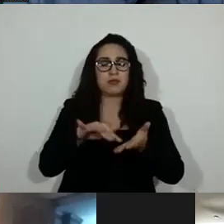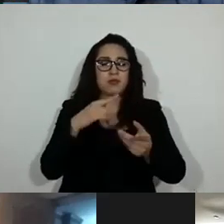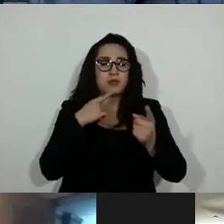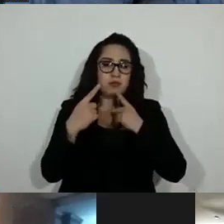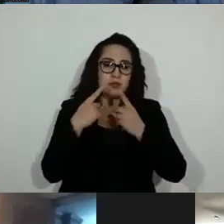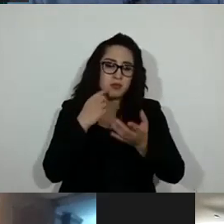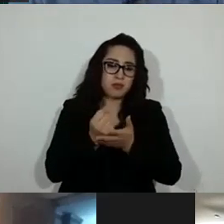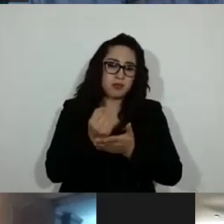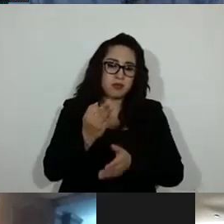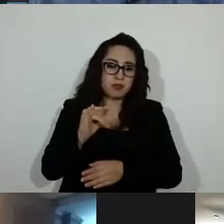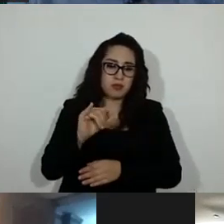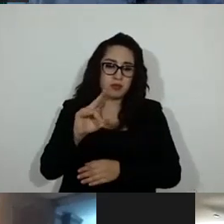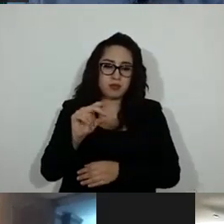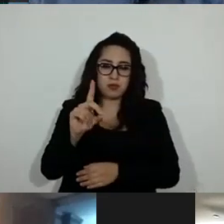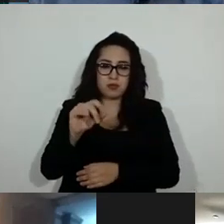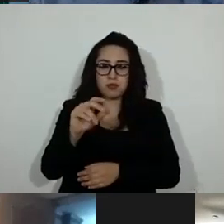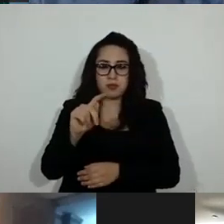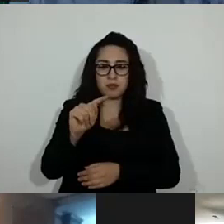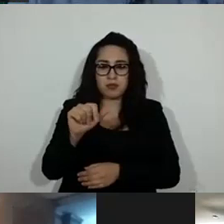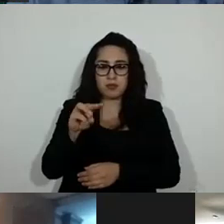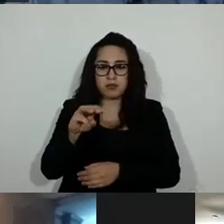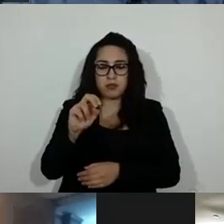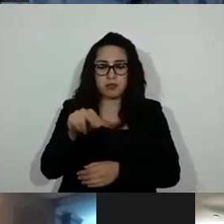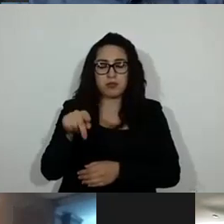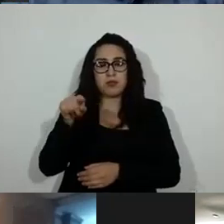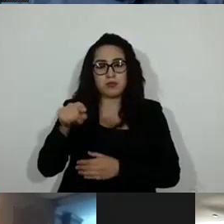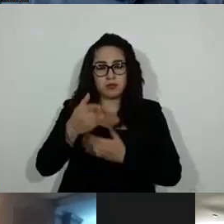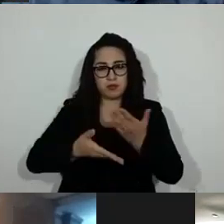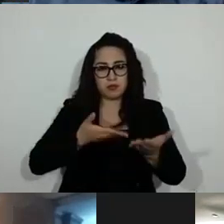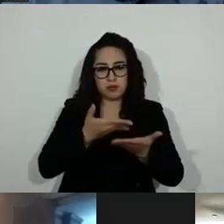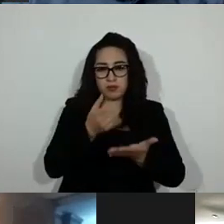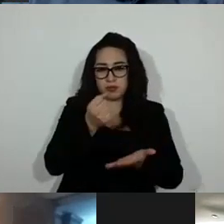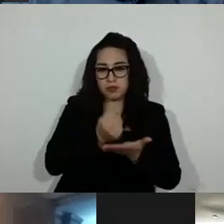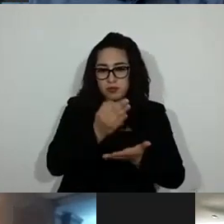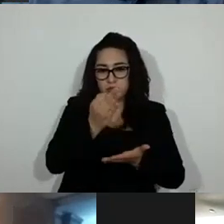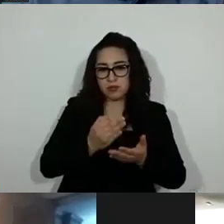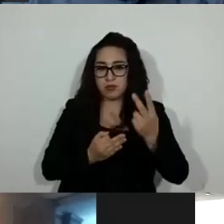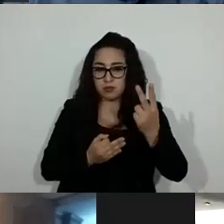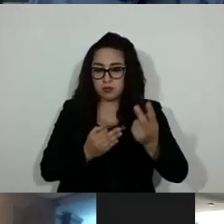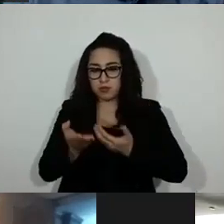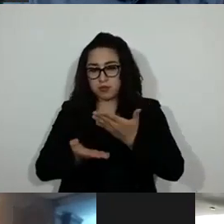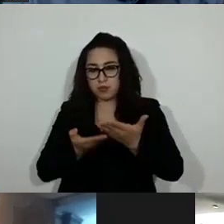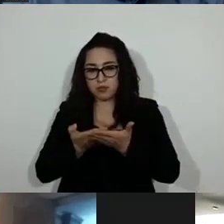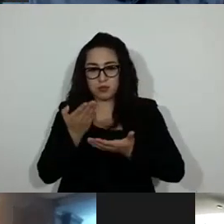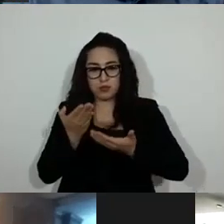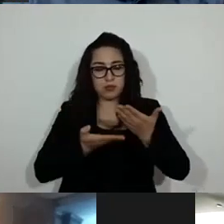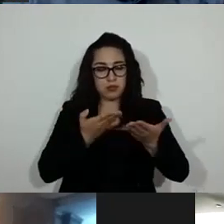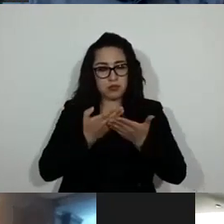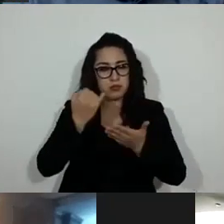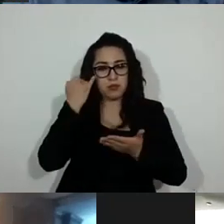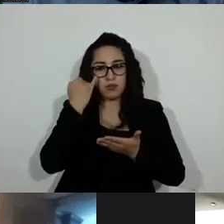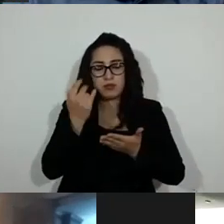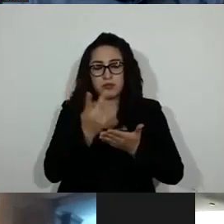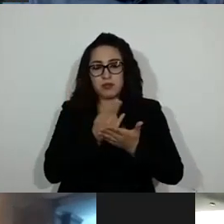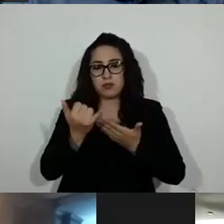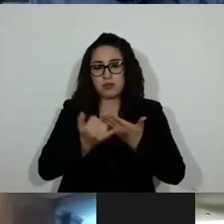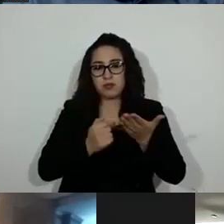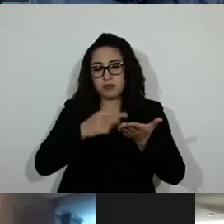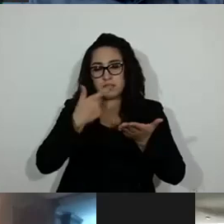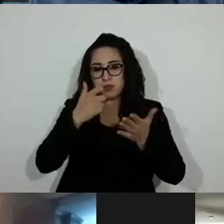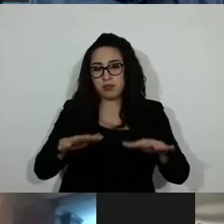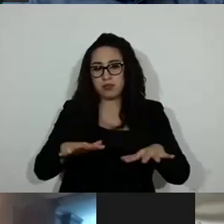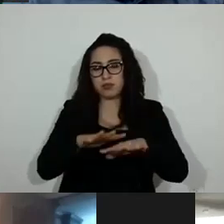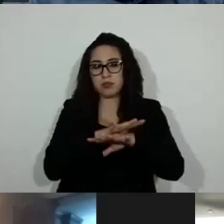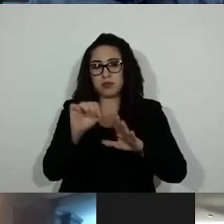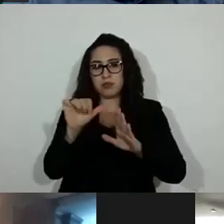del dictamen por el que se aprueban con modificaciones dos iniciativas, con proyecto de decreto para reformar los artículos